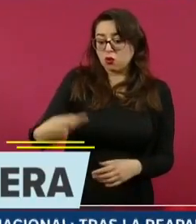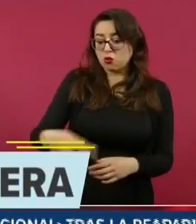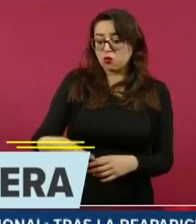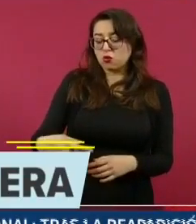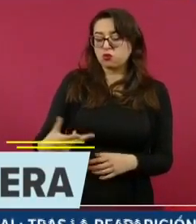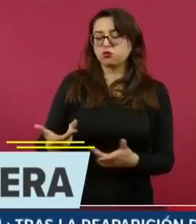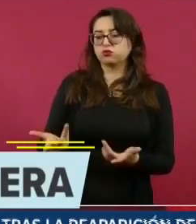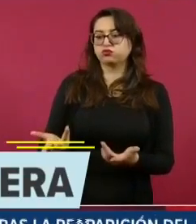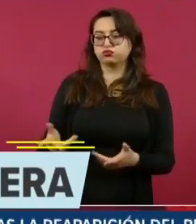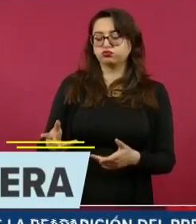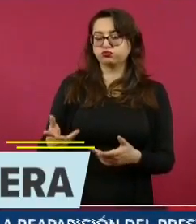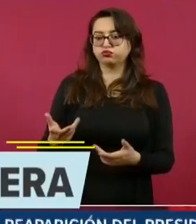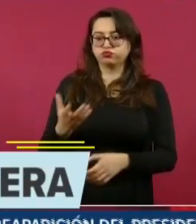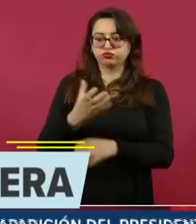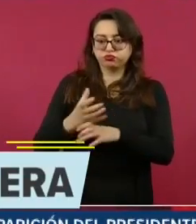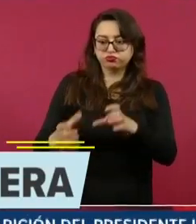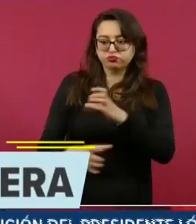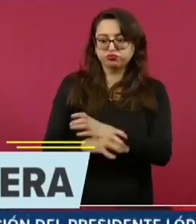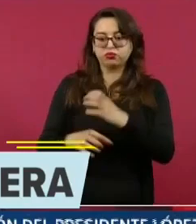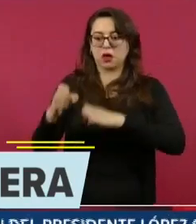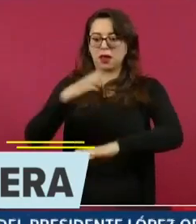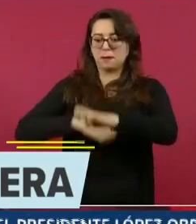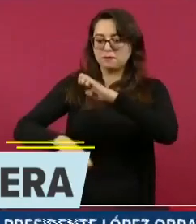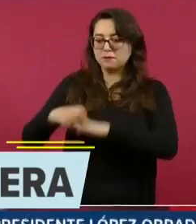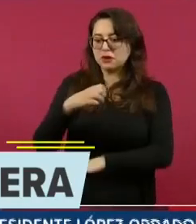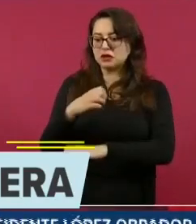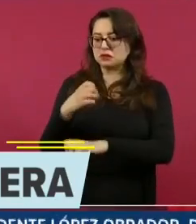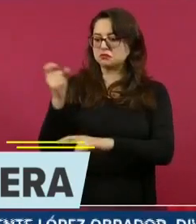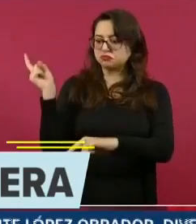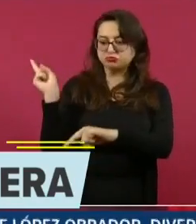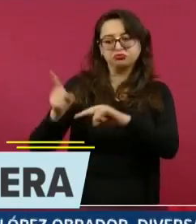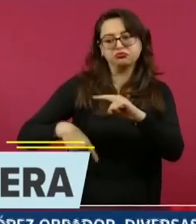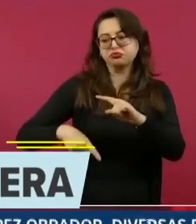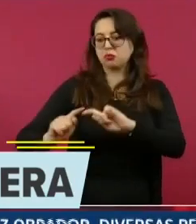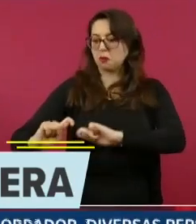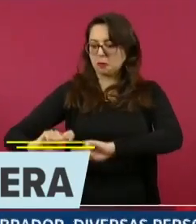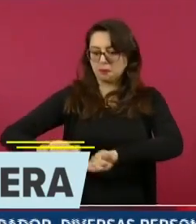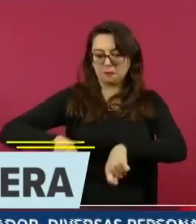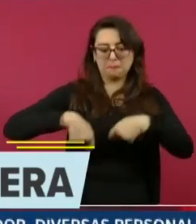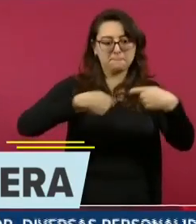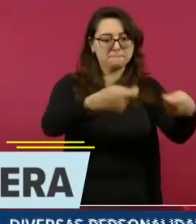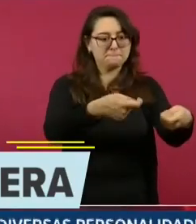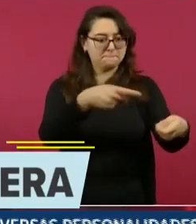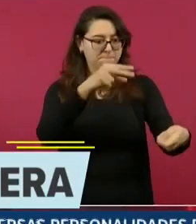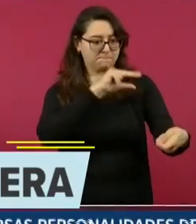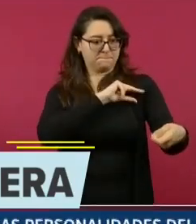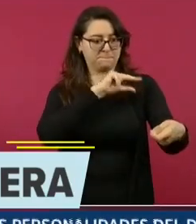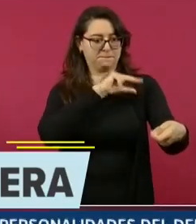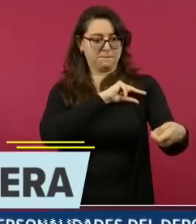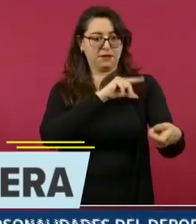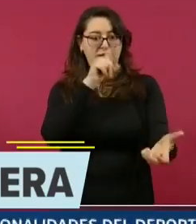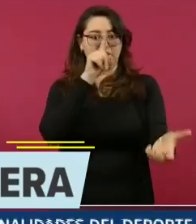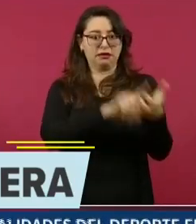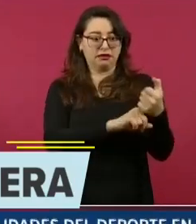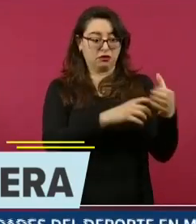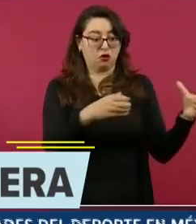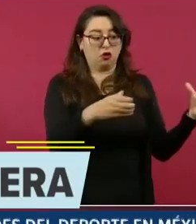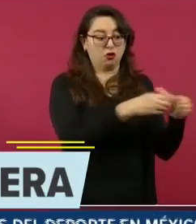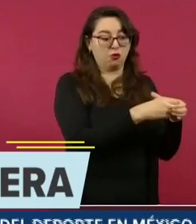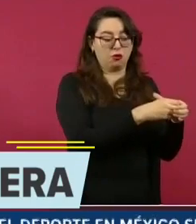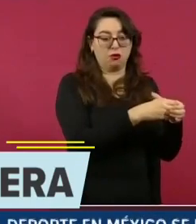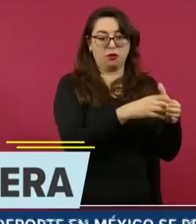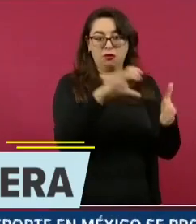supuesto. beneficios para una élite que